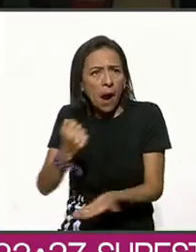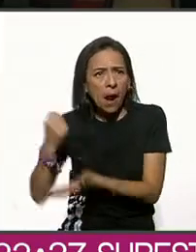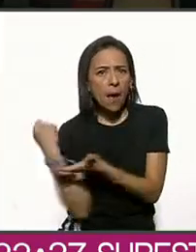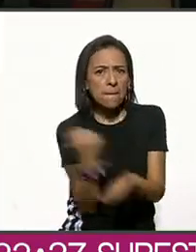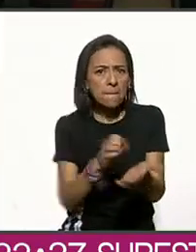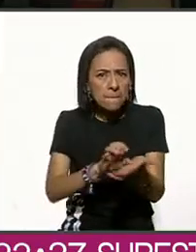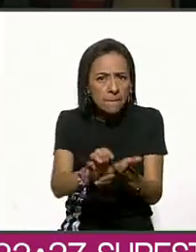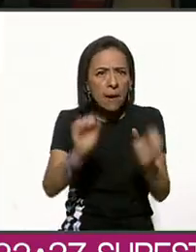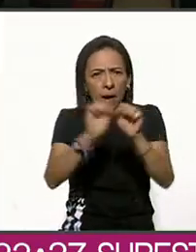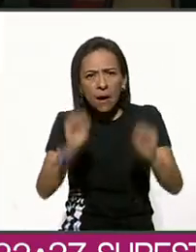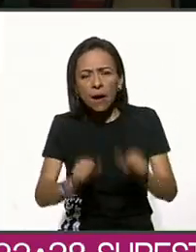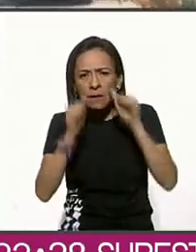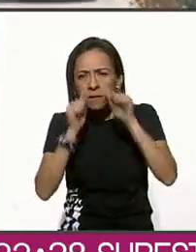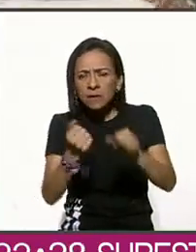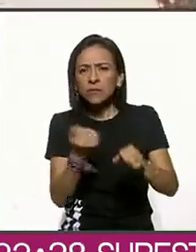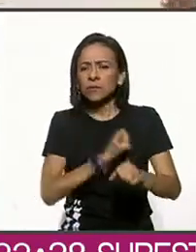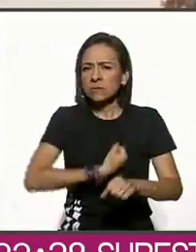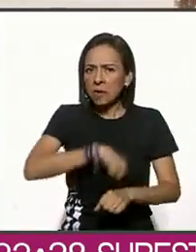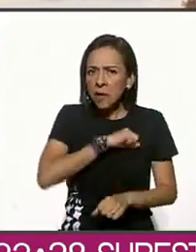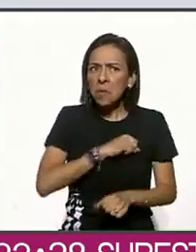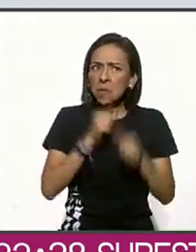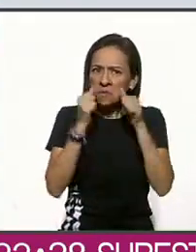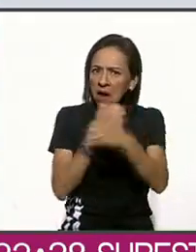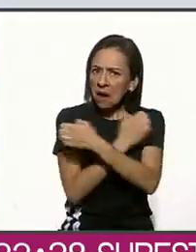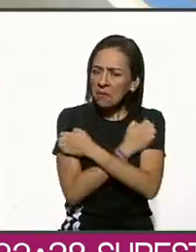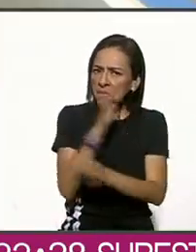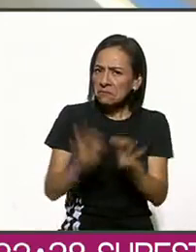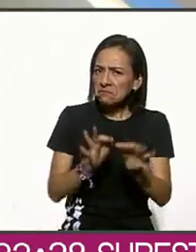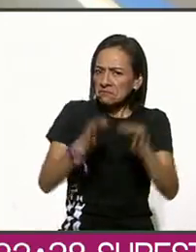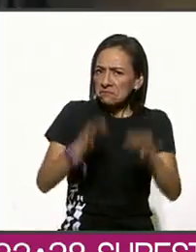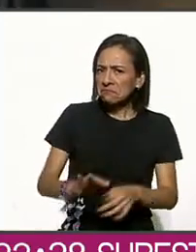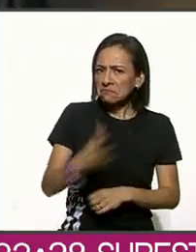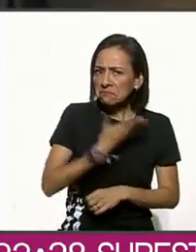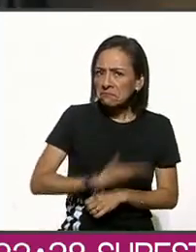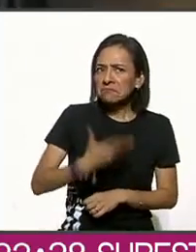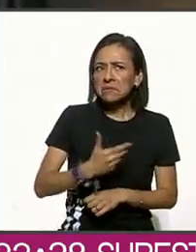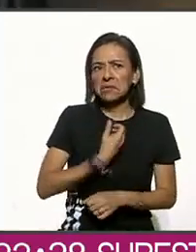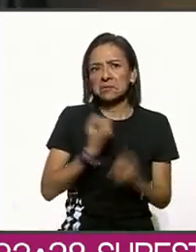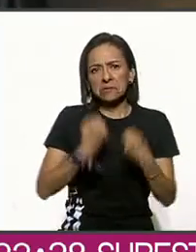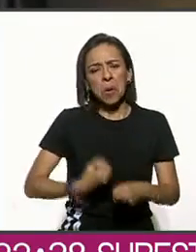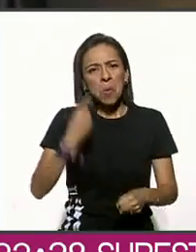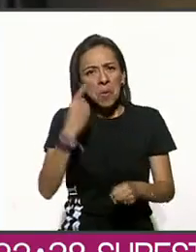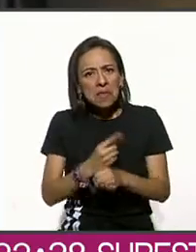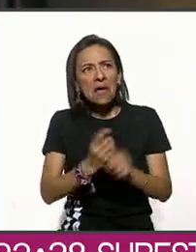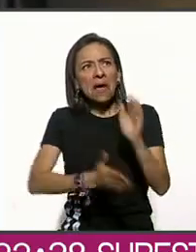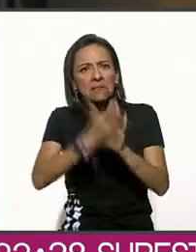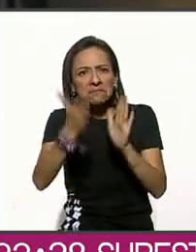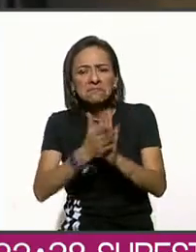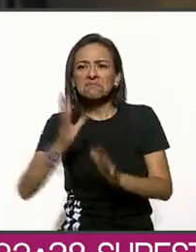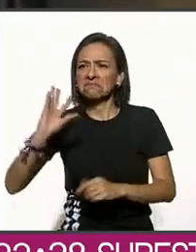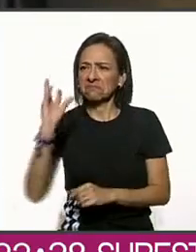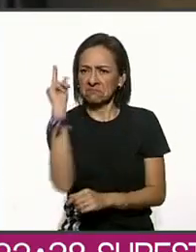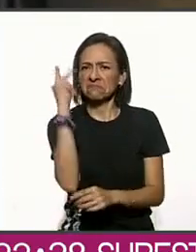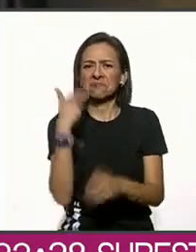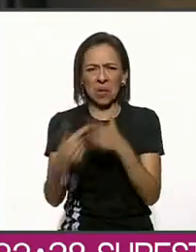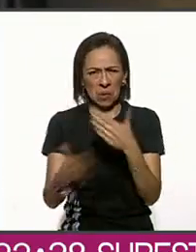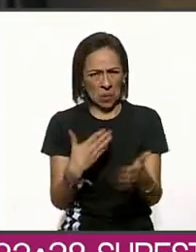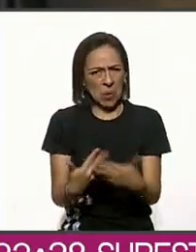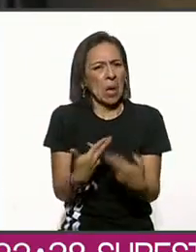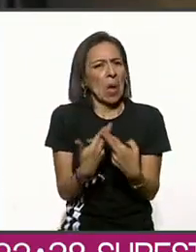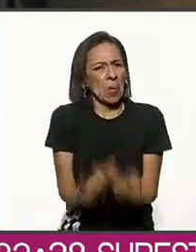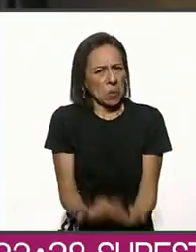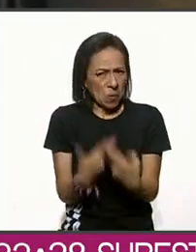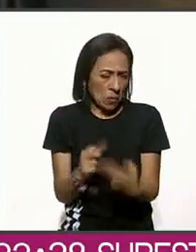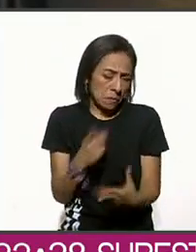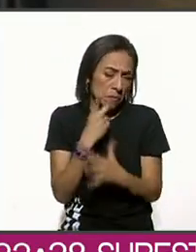salud y educación de calidad, en seguridad, infraestructura y tecnología. Solamente, precisó, es necesario